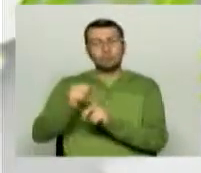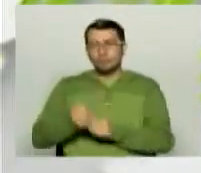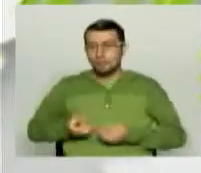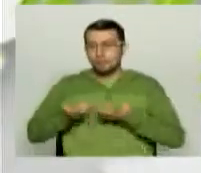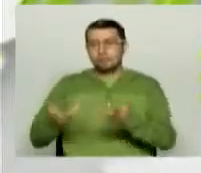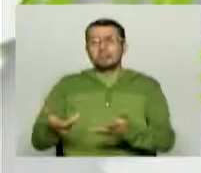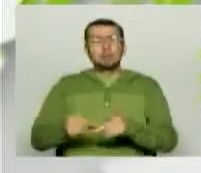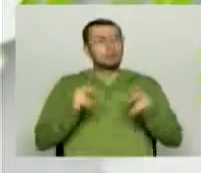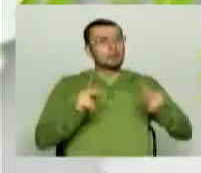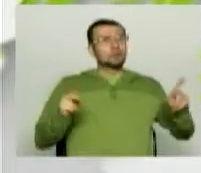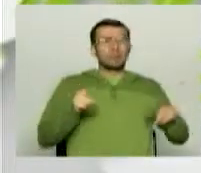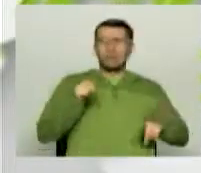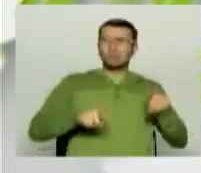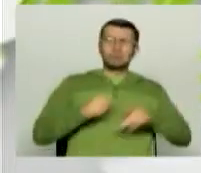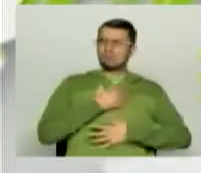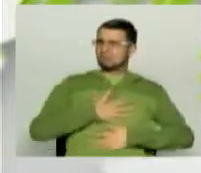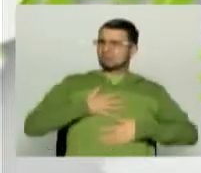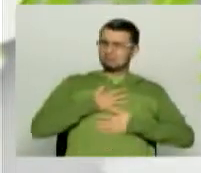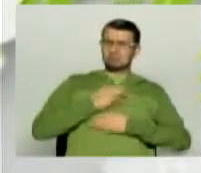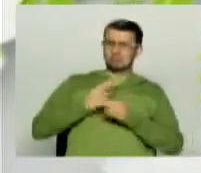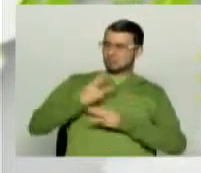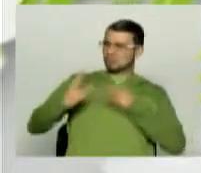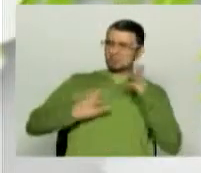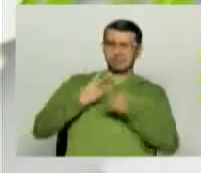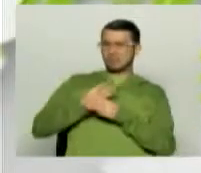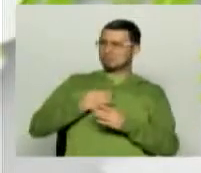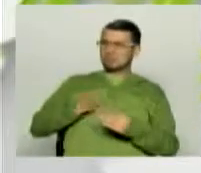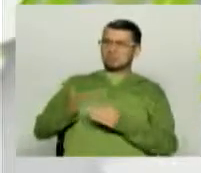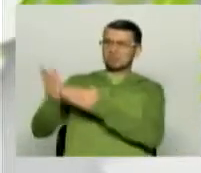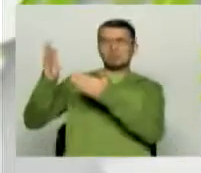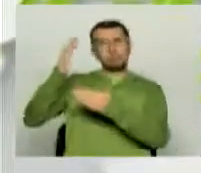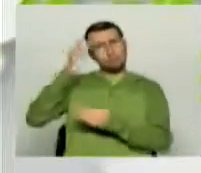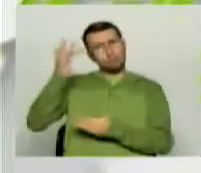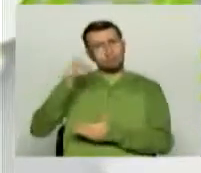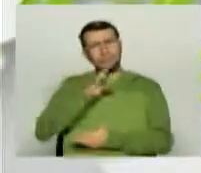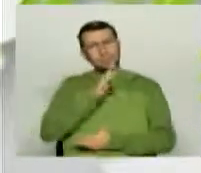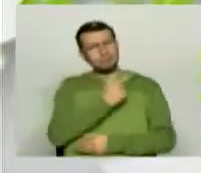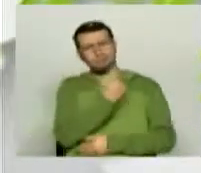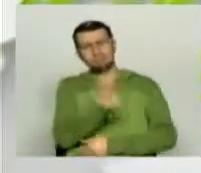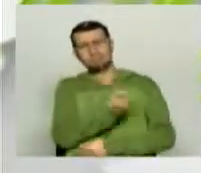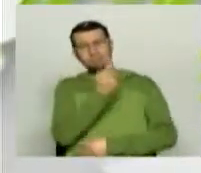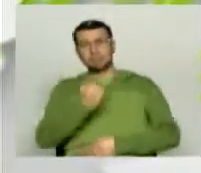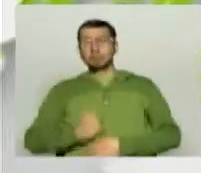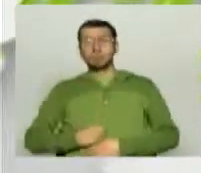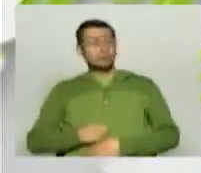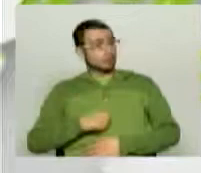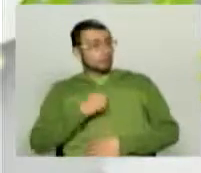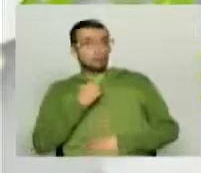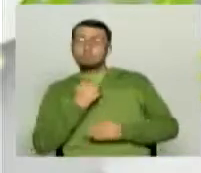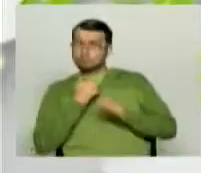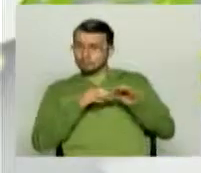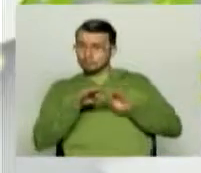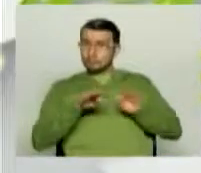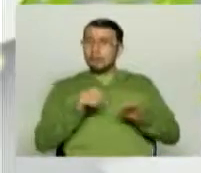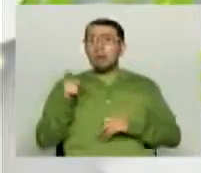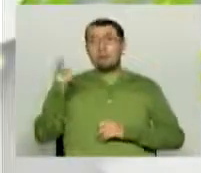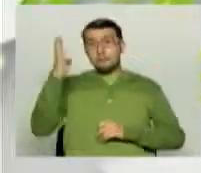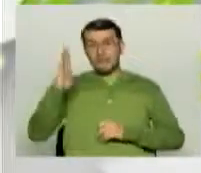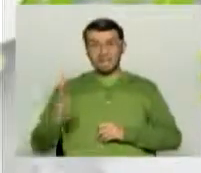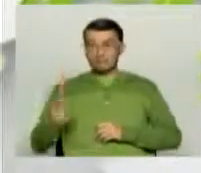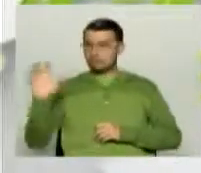personas están como tan inconformes con el mundial? A ver, lo que sucede es que Brasil, siendo un país importante